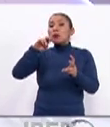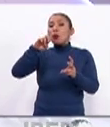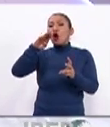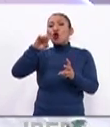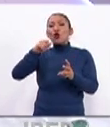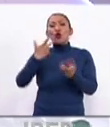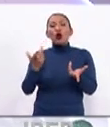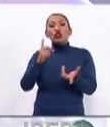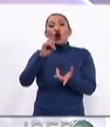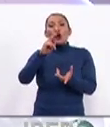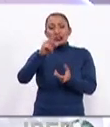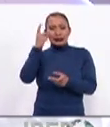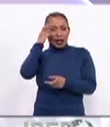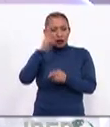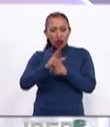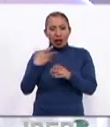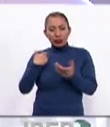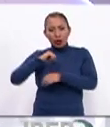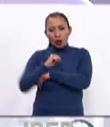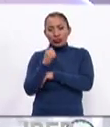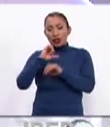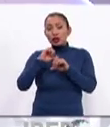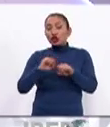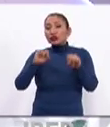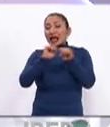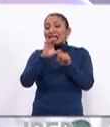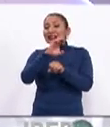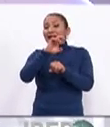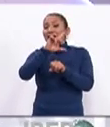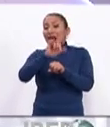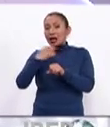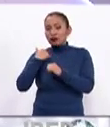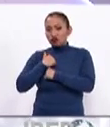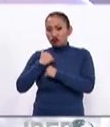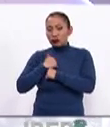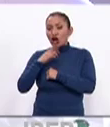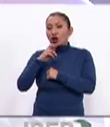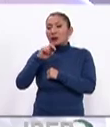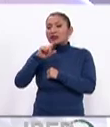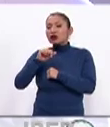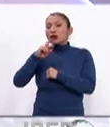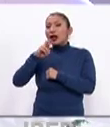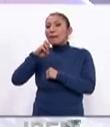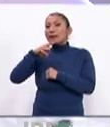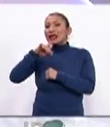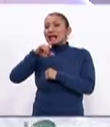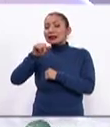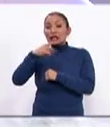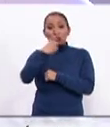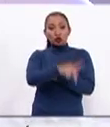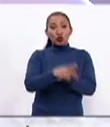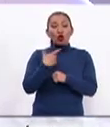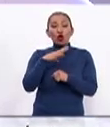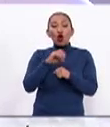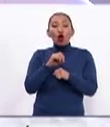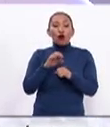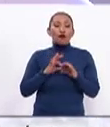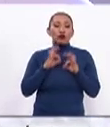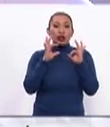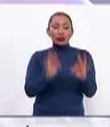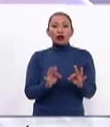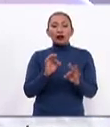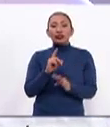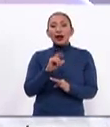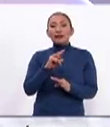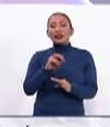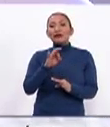Doris Orozco, directora de la Reserva de la Sociedad Cívica y el comandante Robinson Ramírez, así como su cofundador David